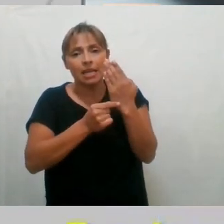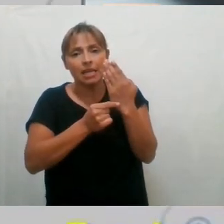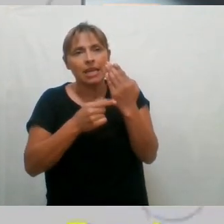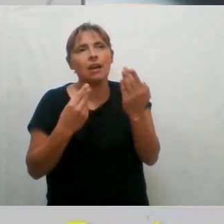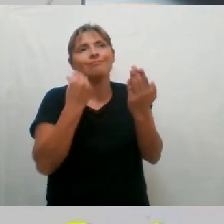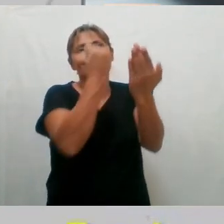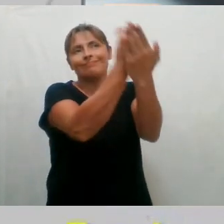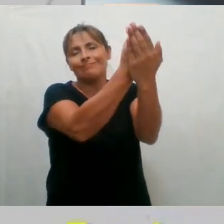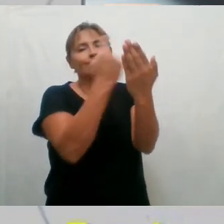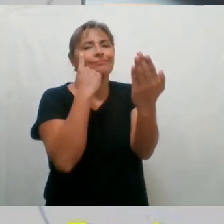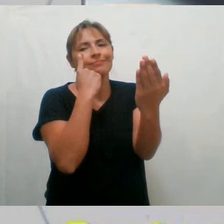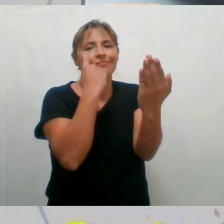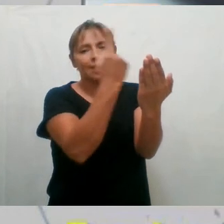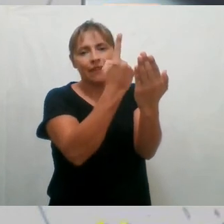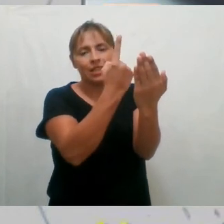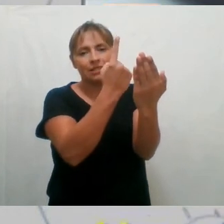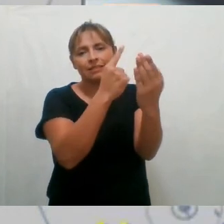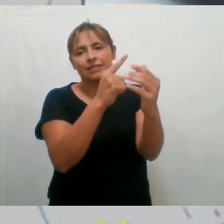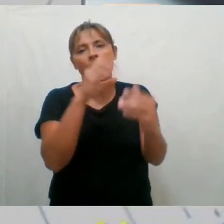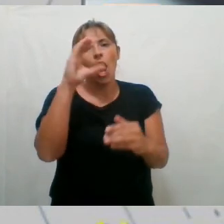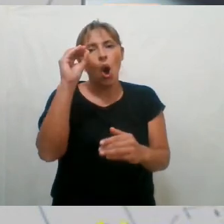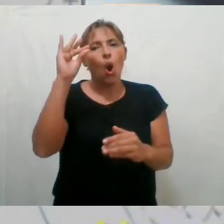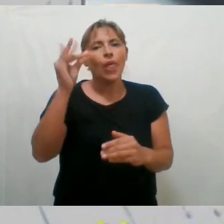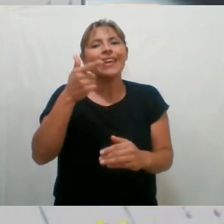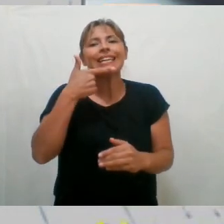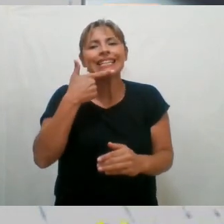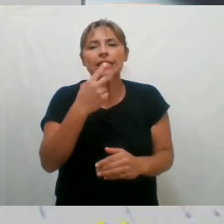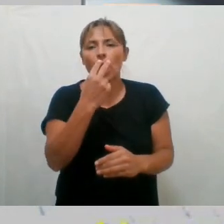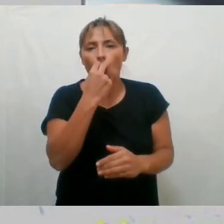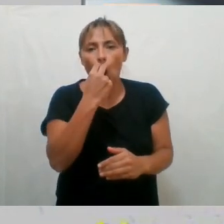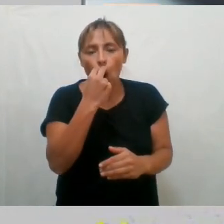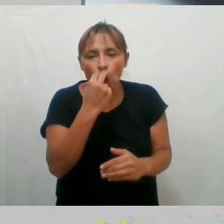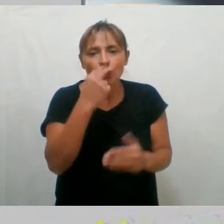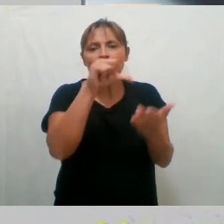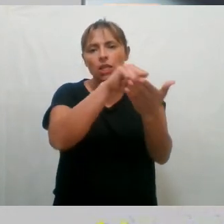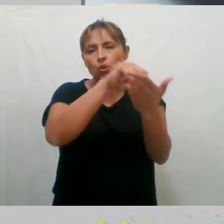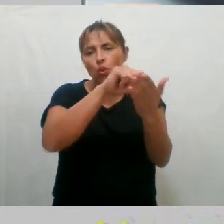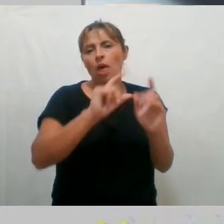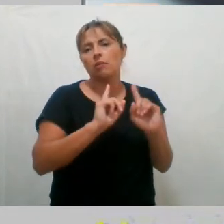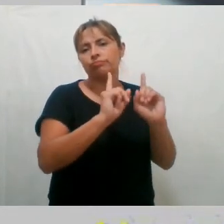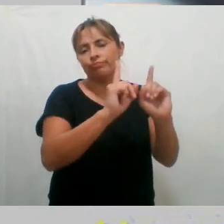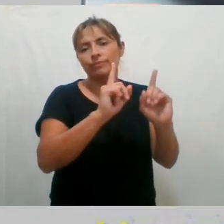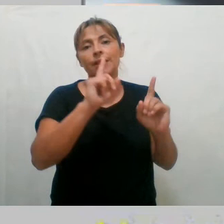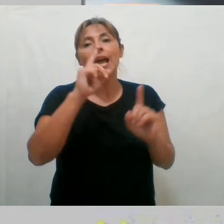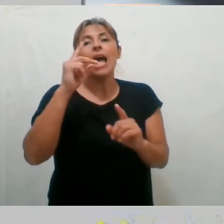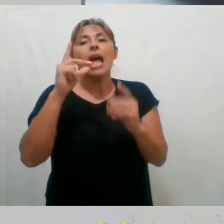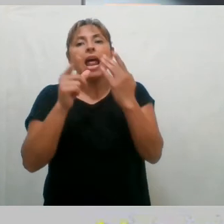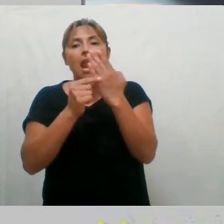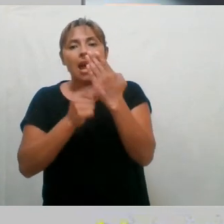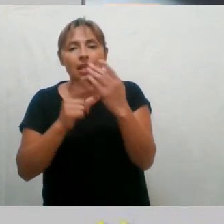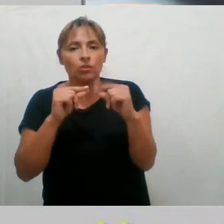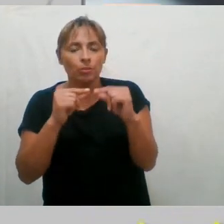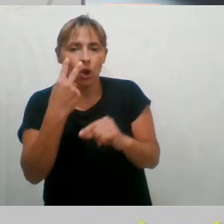los gobiernos locales, a referentes de los gobiernos locales, bien centrada en el ODS 11, el de Ciudades y Comunidades Sostenibles. Ya la 2 era para la